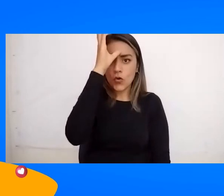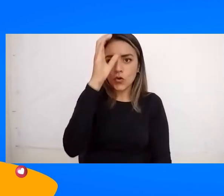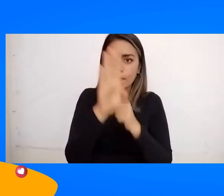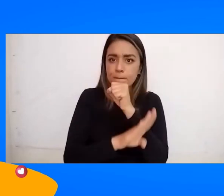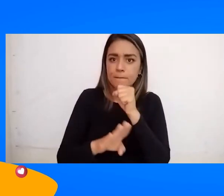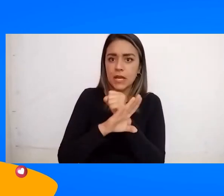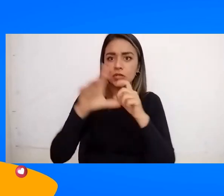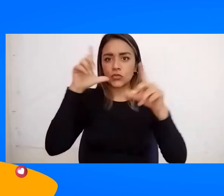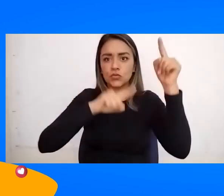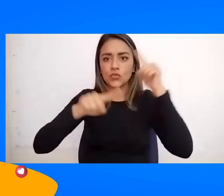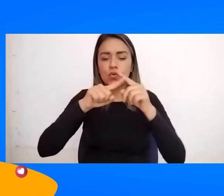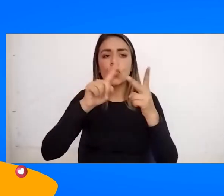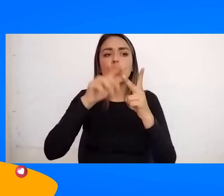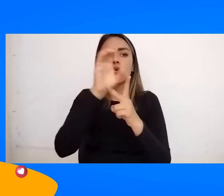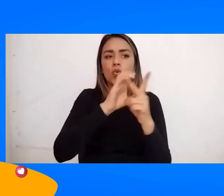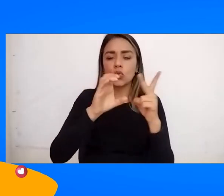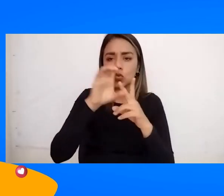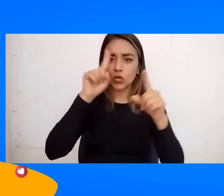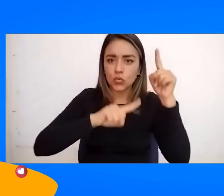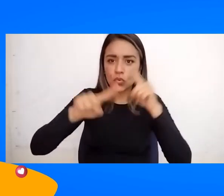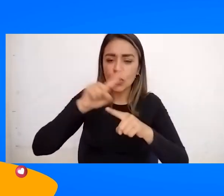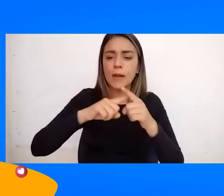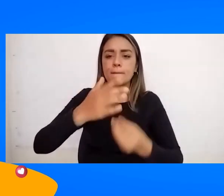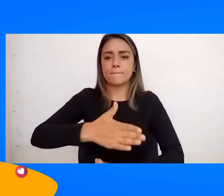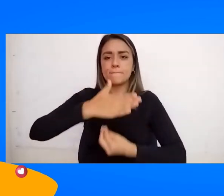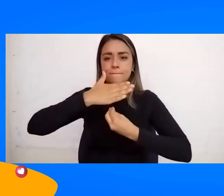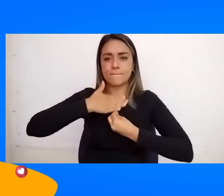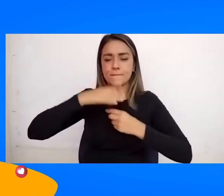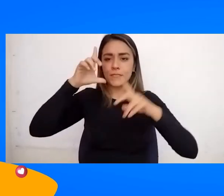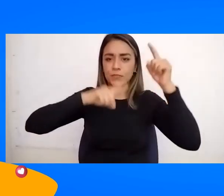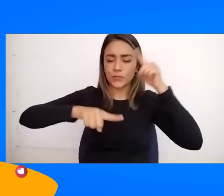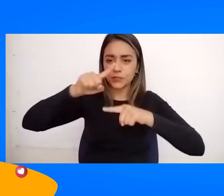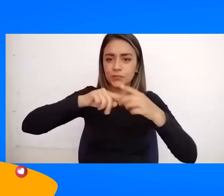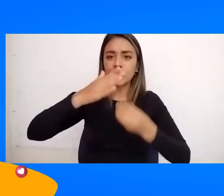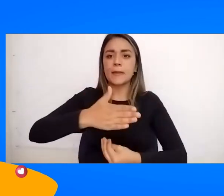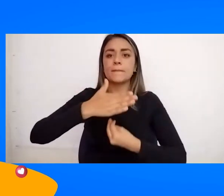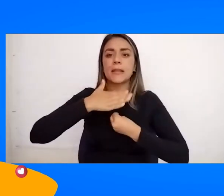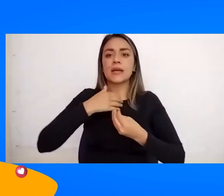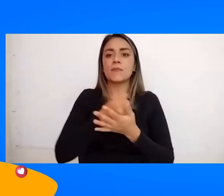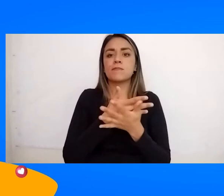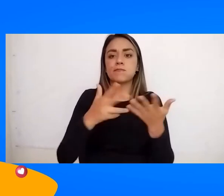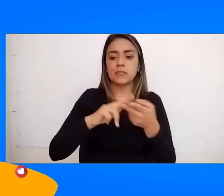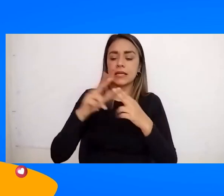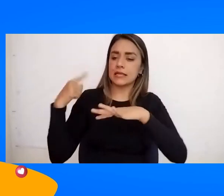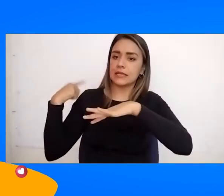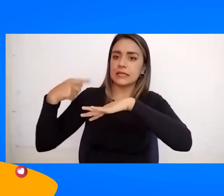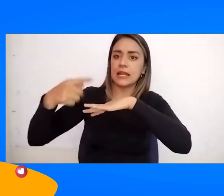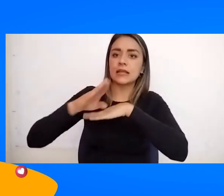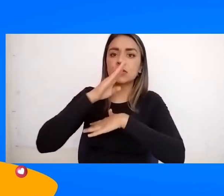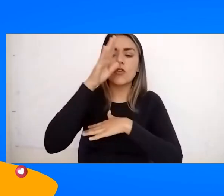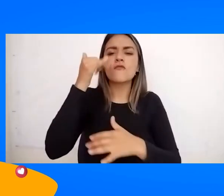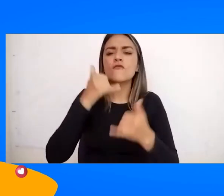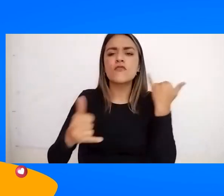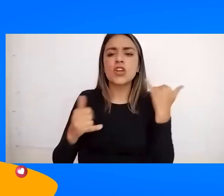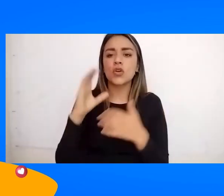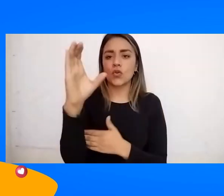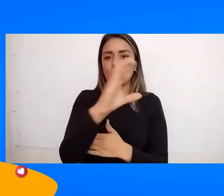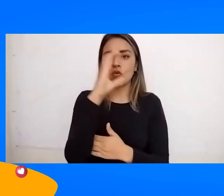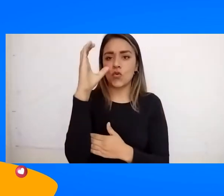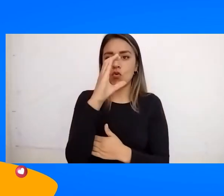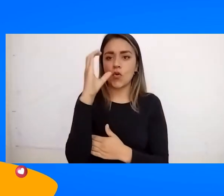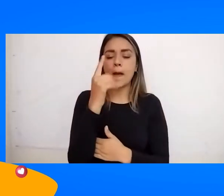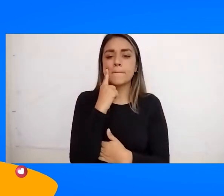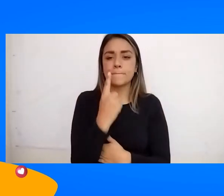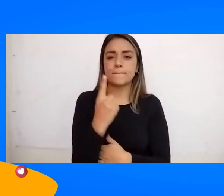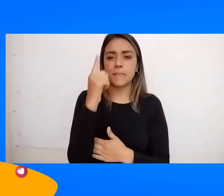turismo Cultura turística Patrimonio turístico Patrimonio inmaterial Y tradiciones Y terminaremos con Colombia Primer destino